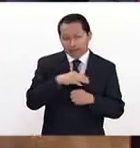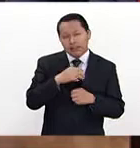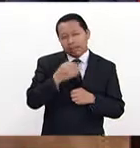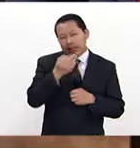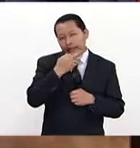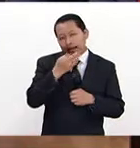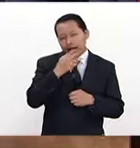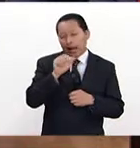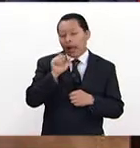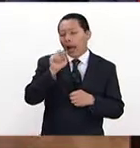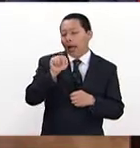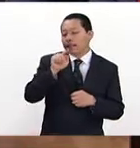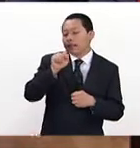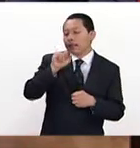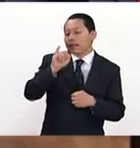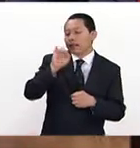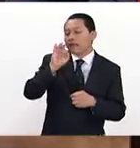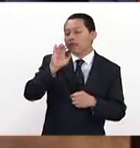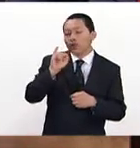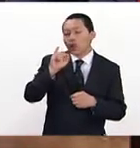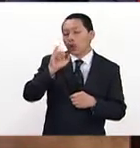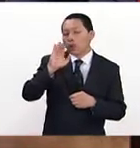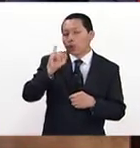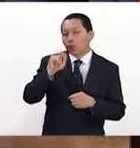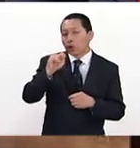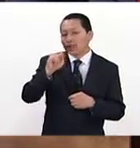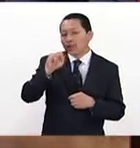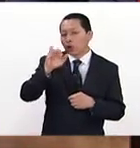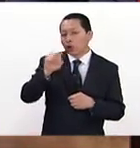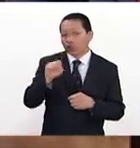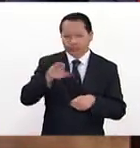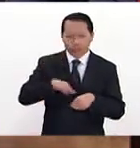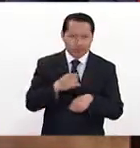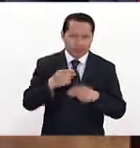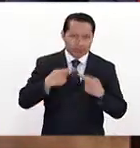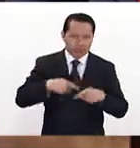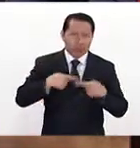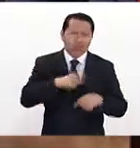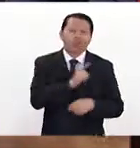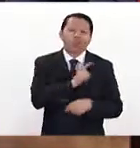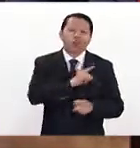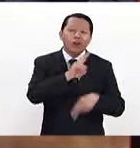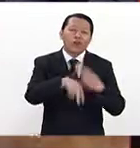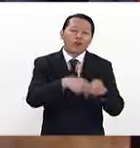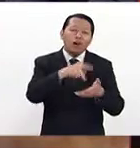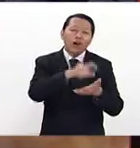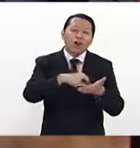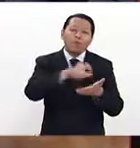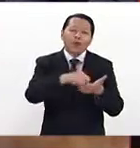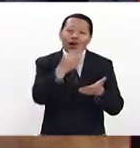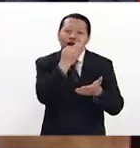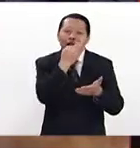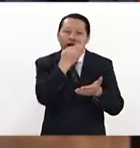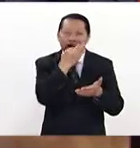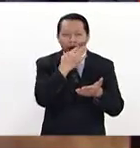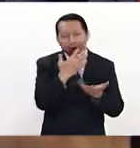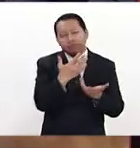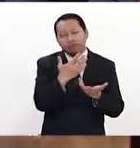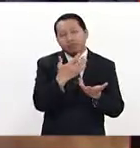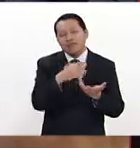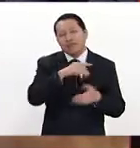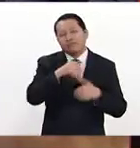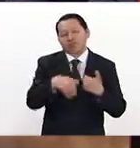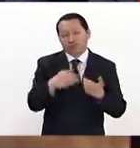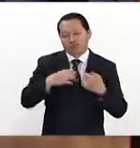antibióticos y la autoprescripción que luego hacemos las personas, ¿no? De autorecetarnos. Doctora, muchas gracias y